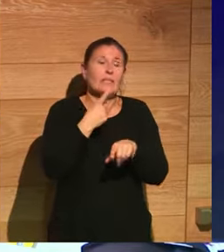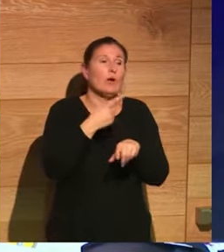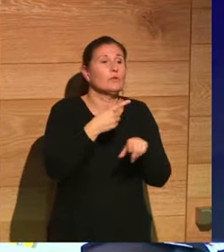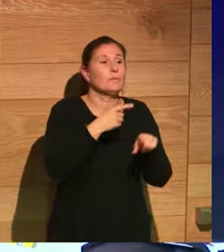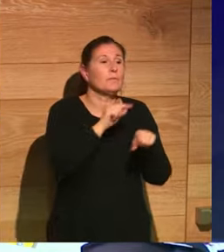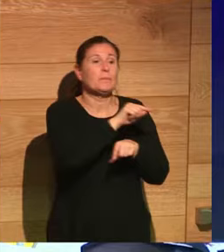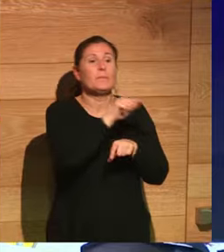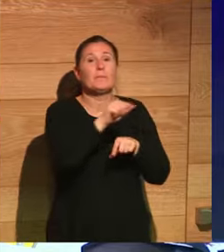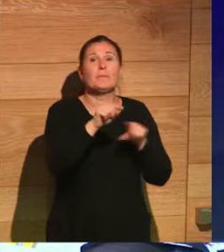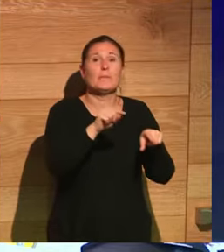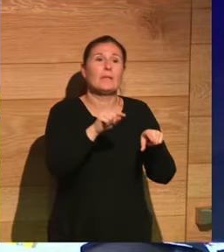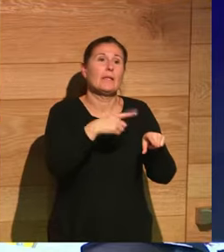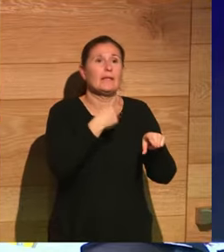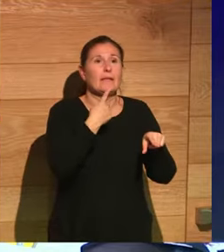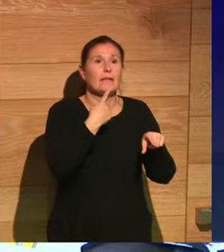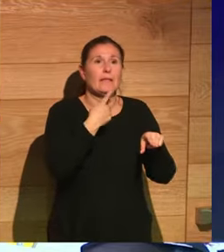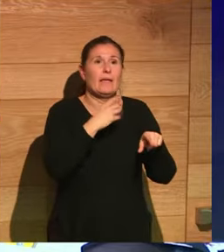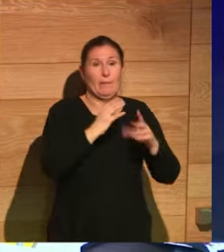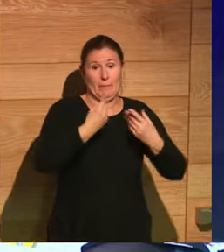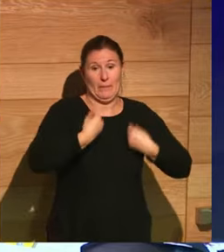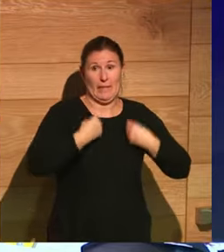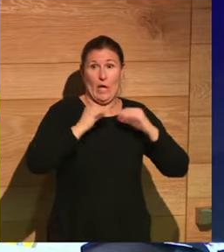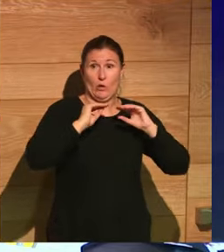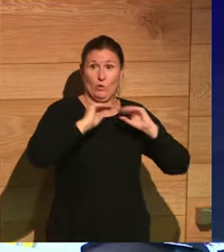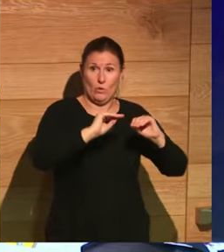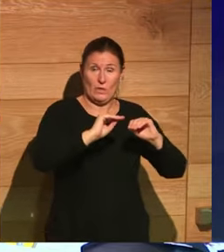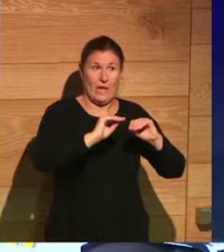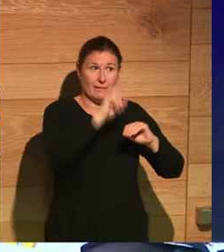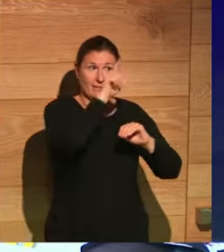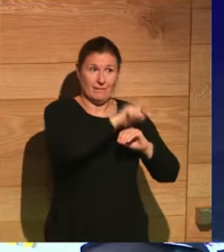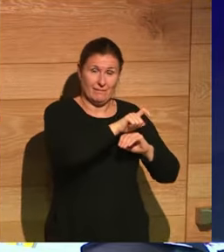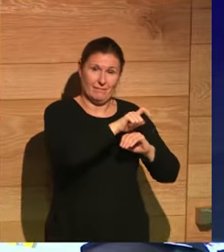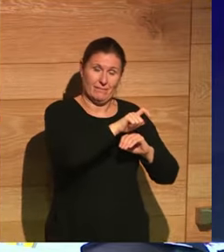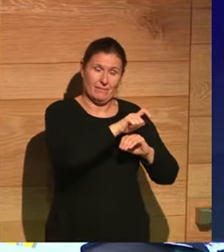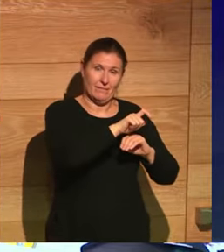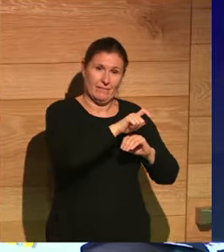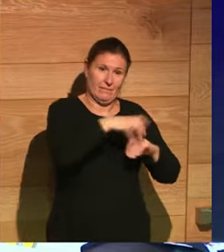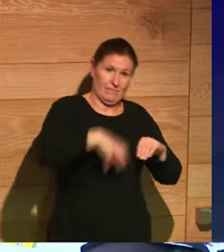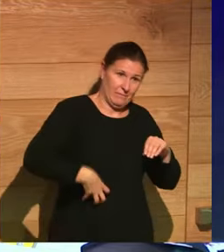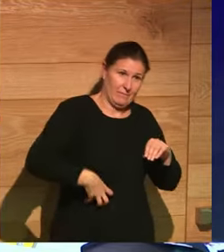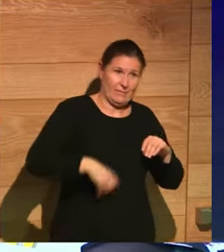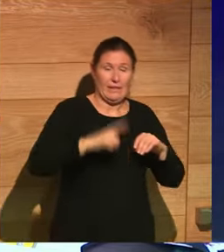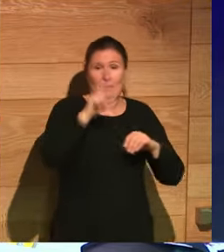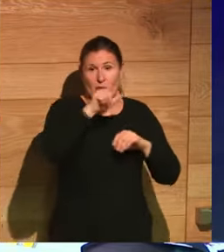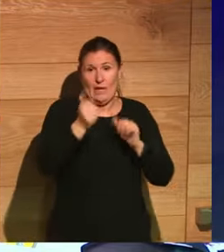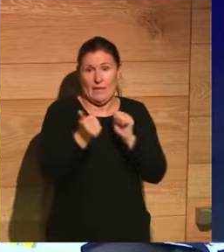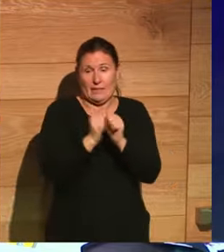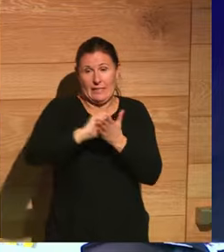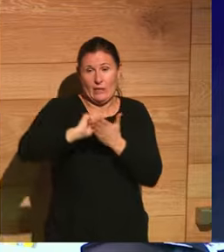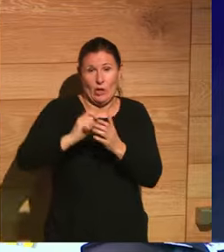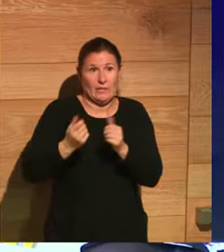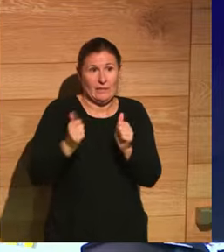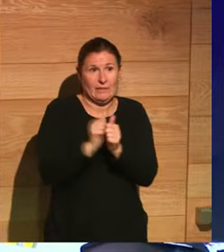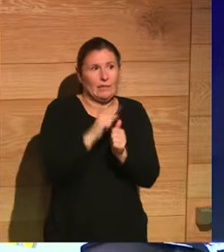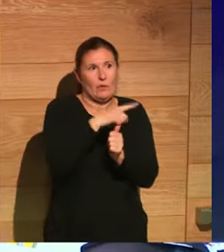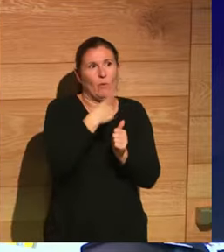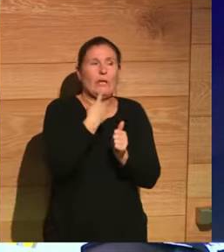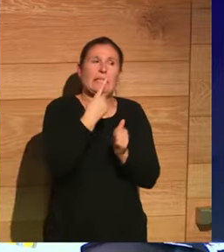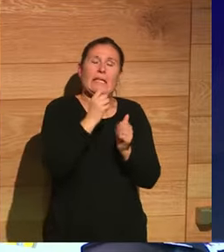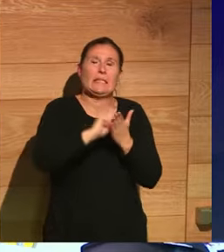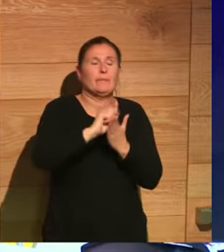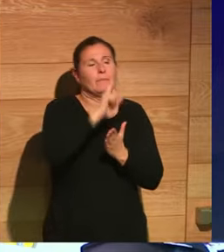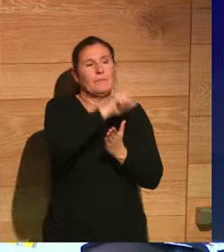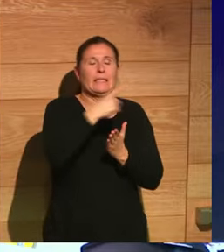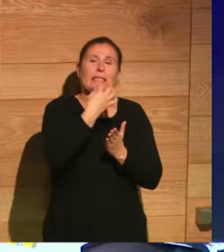a quienes les escriben sus propias vidas o les reescriben sus vidas, sino desde personajes que han pasado a la historia como los mejores y los más maravillosos,